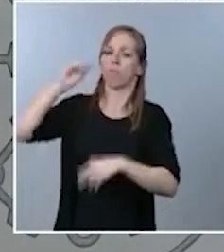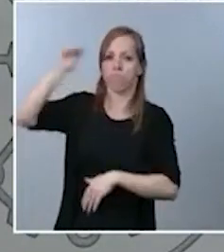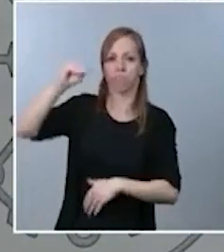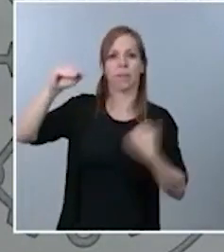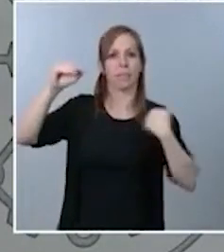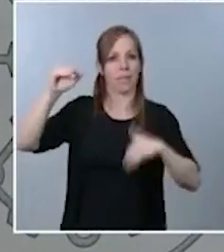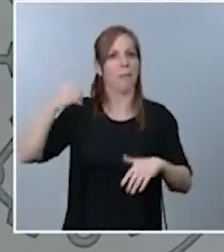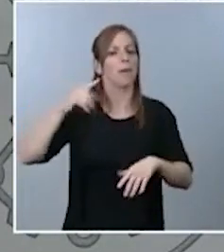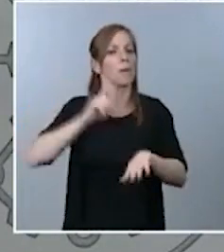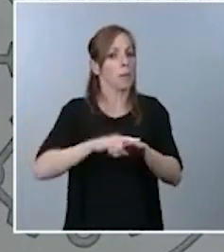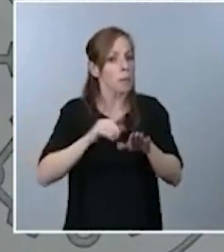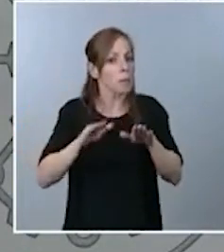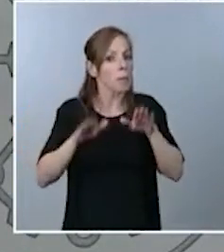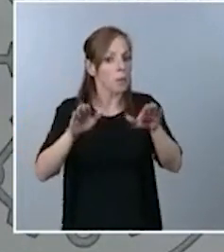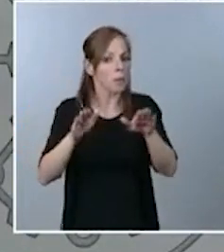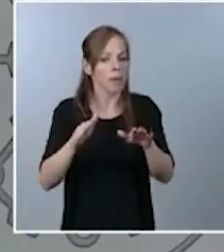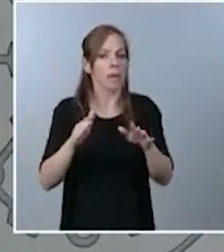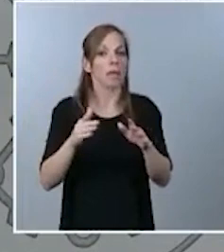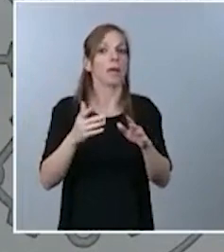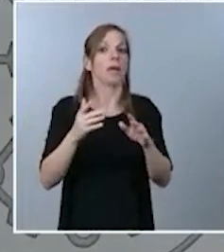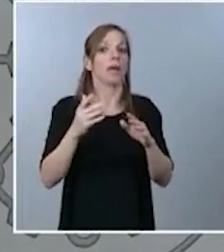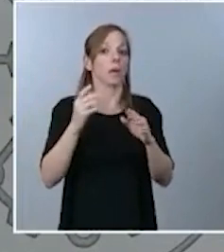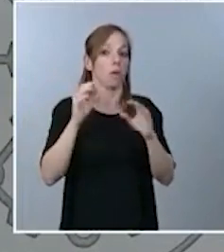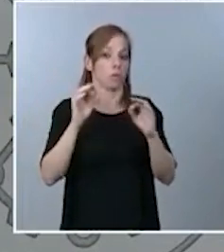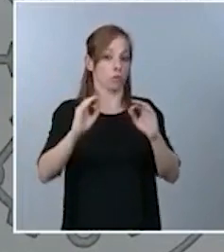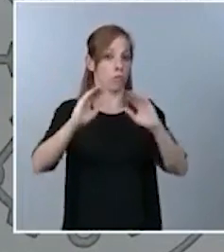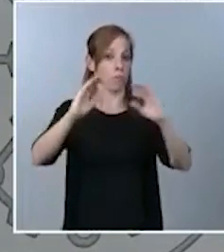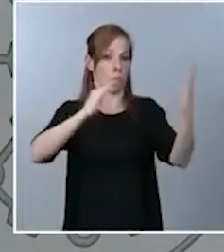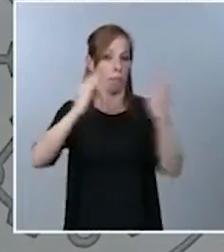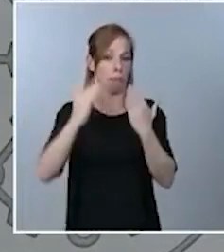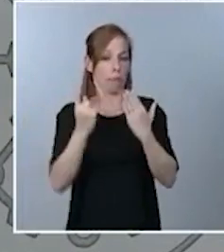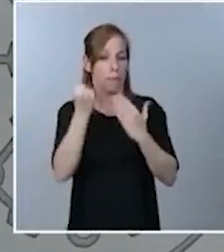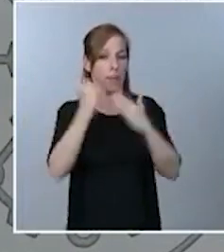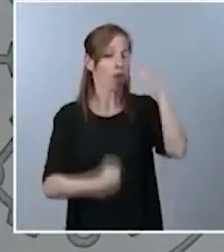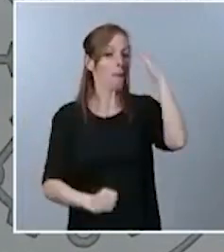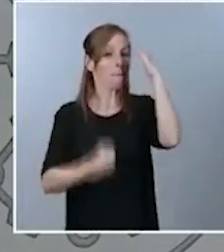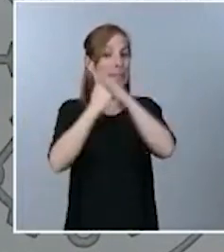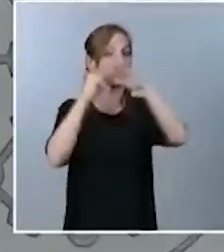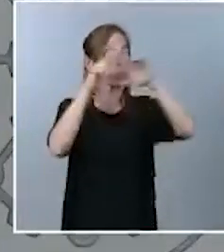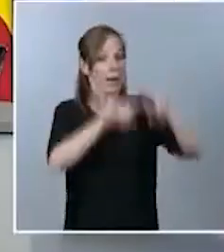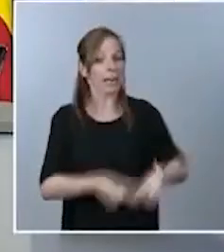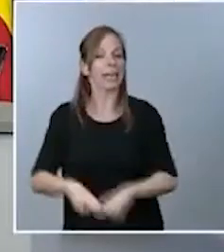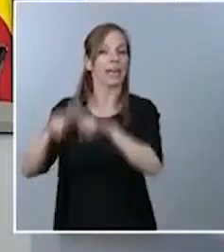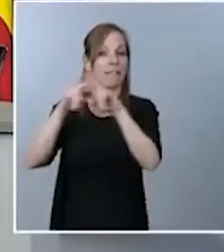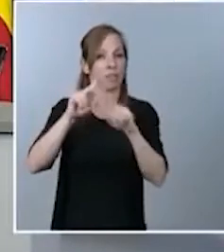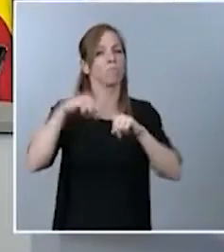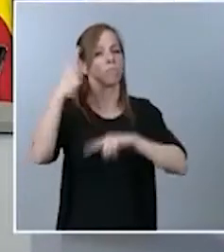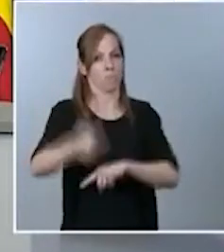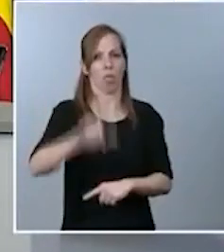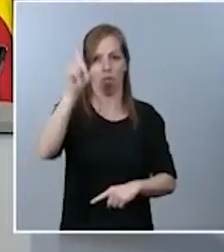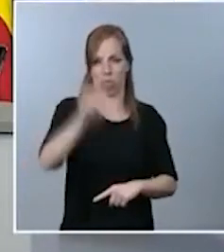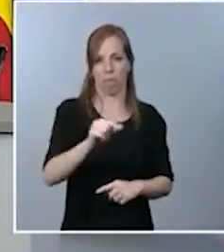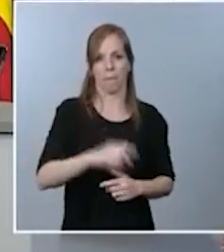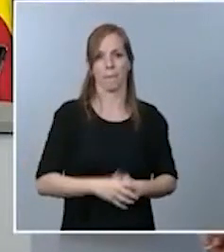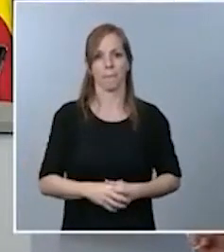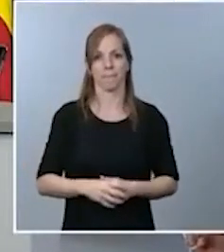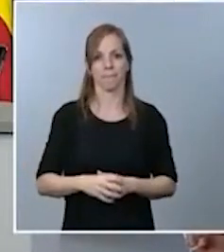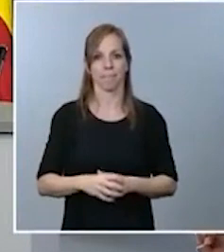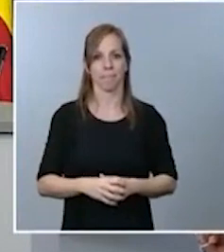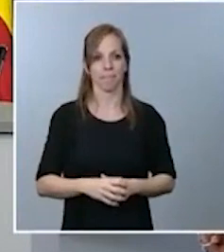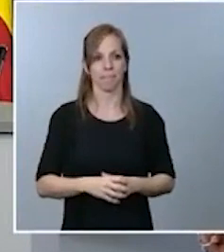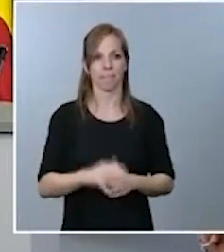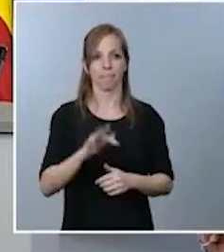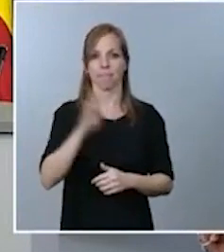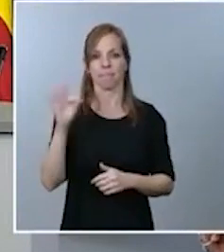partir de la revisión del precio máximo que estableció el propio Ministerio de Sanidad. Tiempo ahora para Adaya